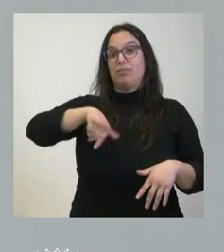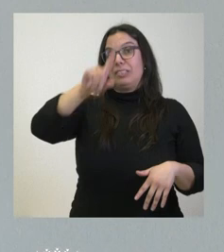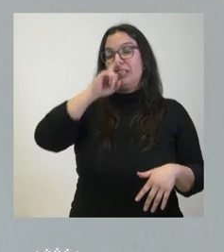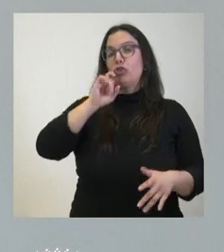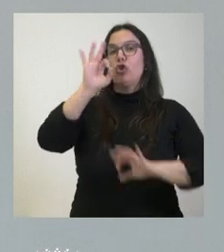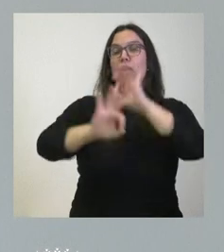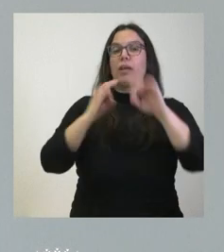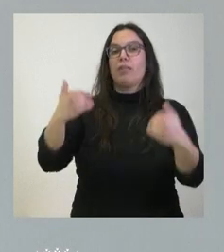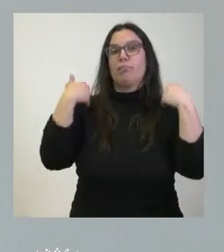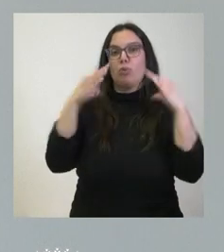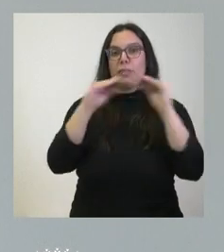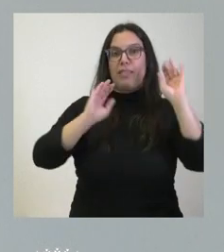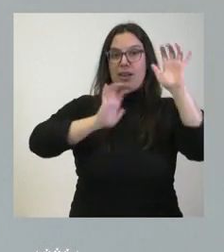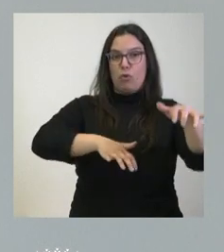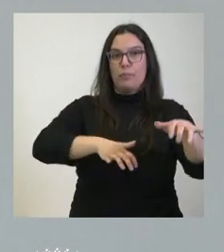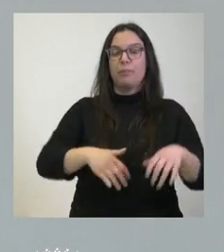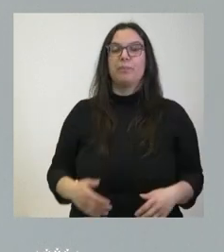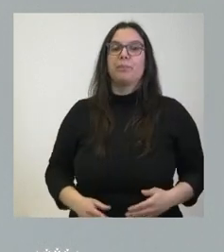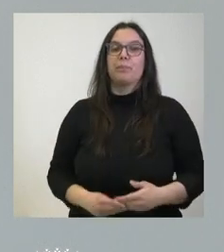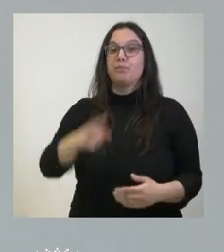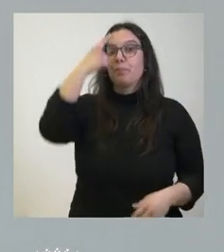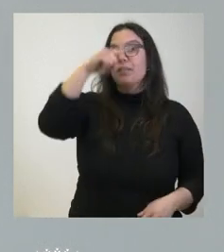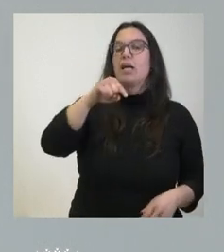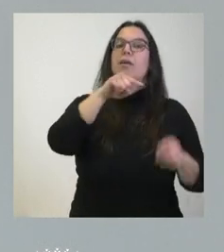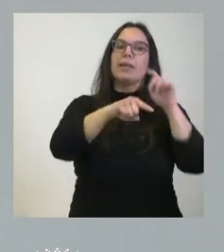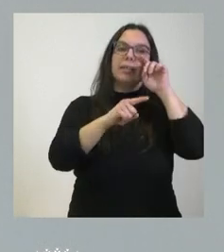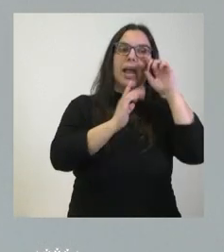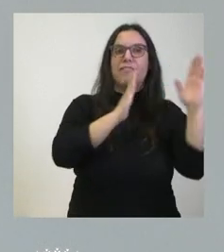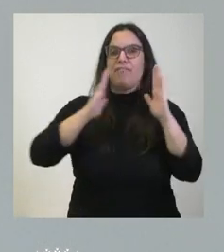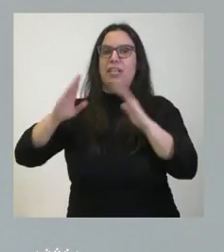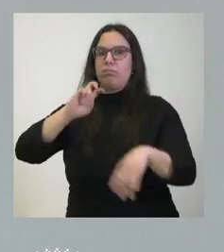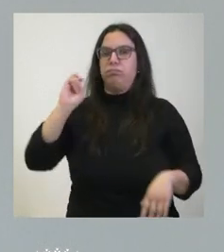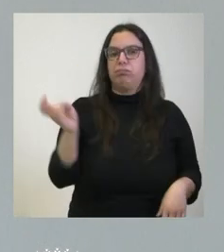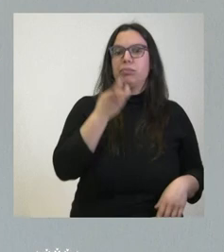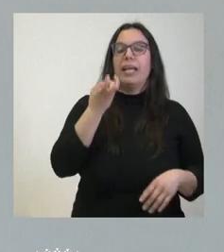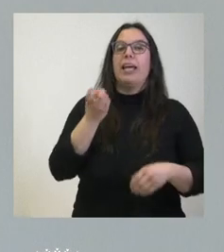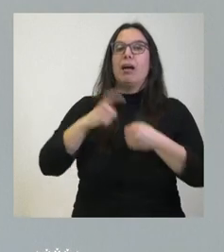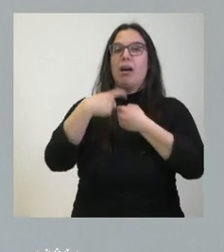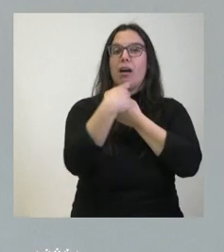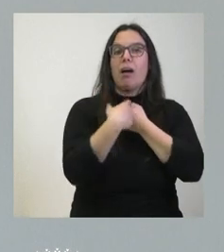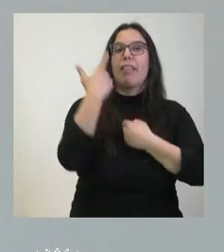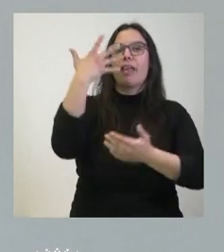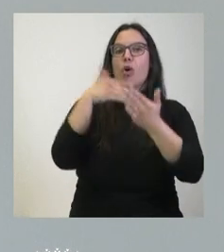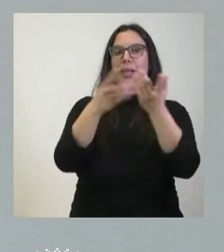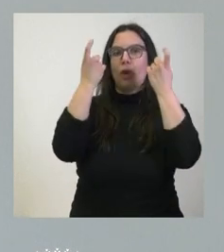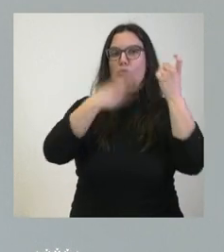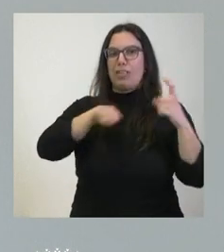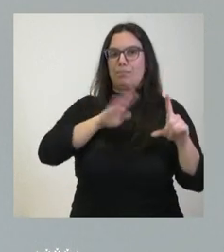organizar la Universidad de León saben ustedes que hay varias fases en total participan 5.000 alumnos de todo el territorio español